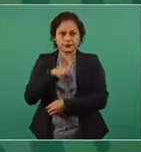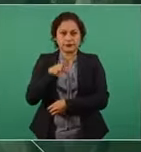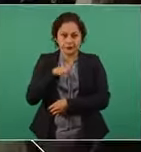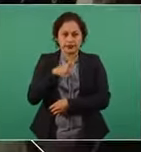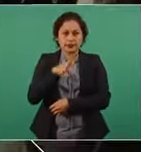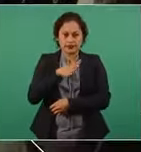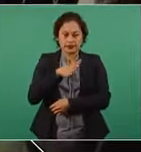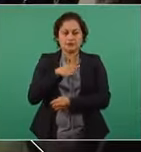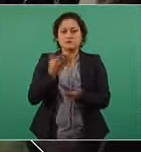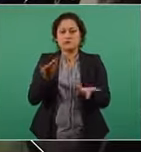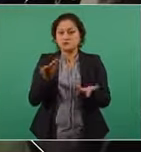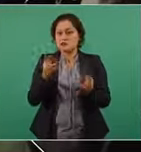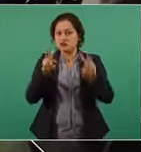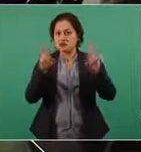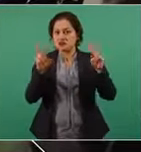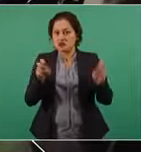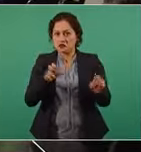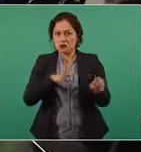precisamente.